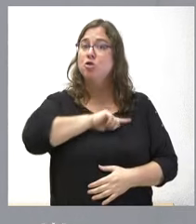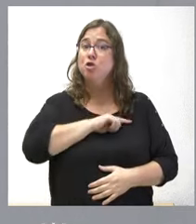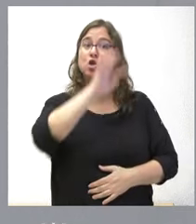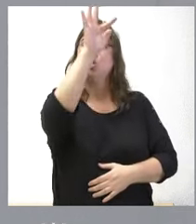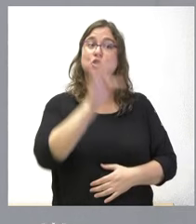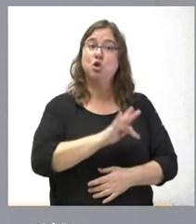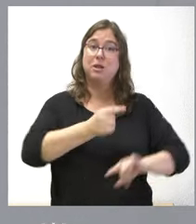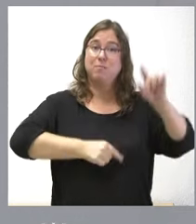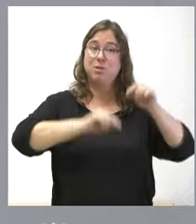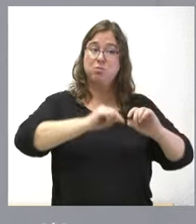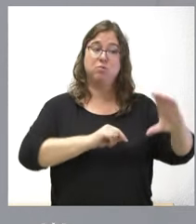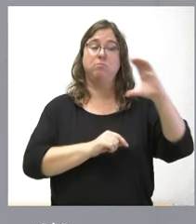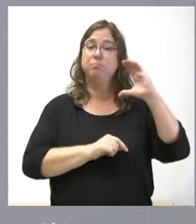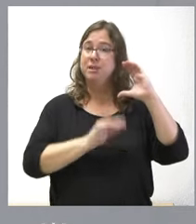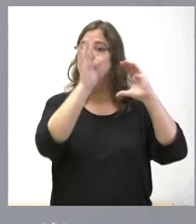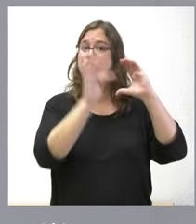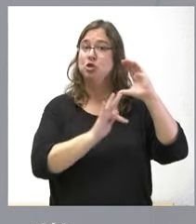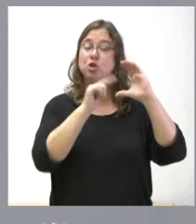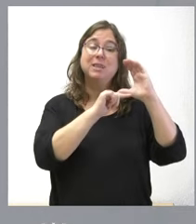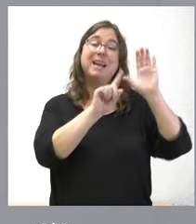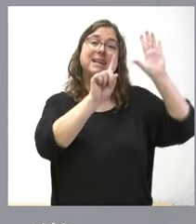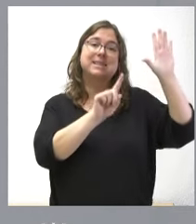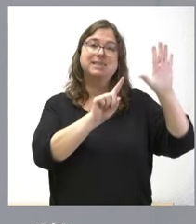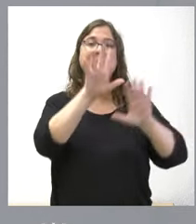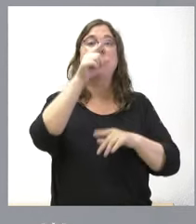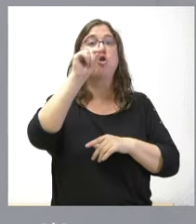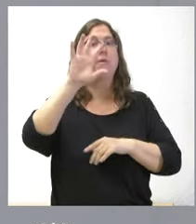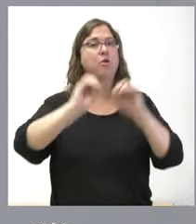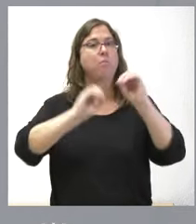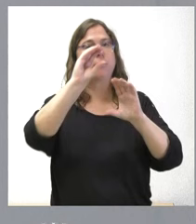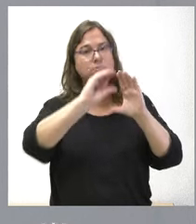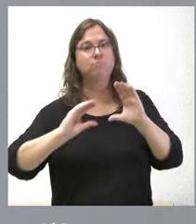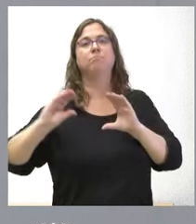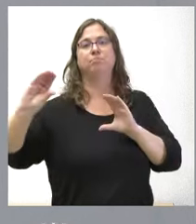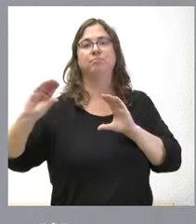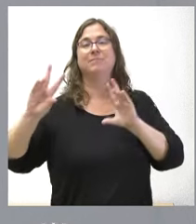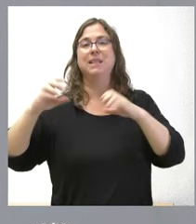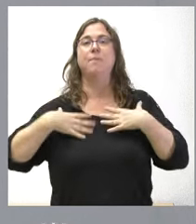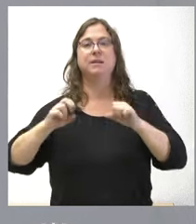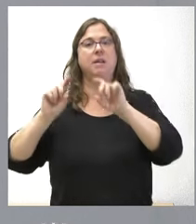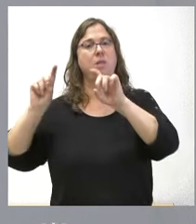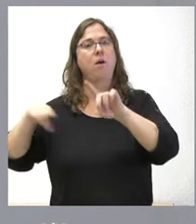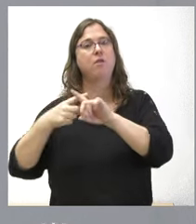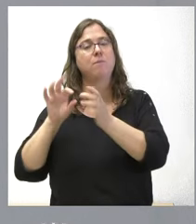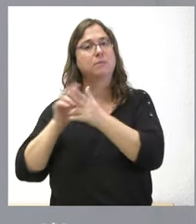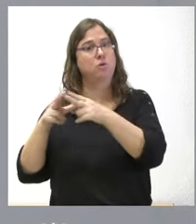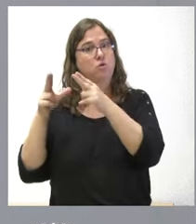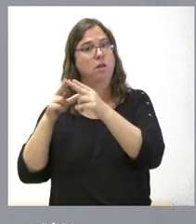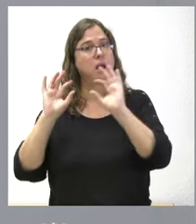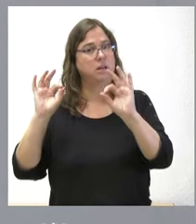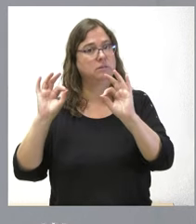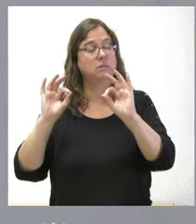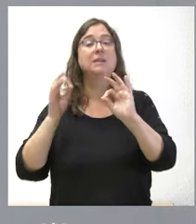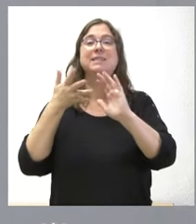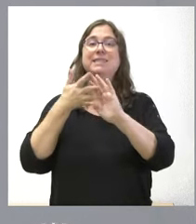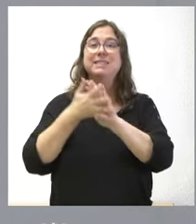total de los créditos presupuestarios, el 65,5% a la sanidad, la educación y los servicios sociales. Esto